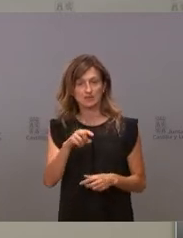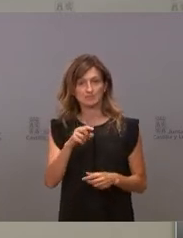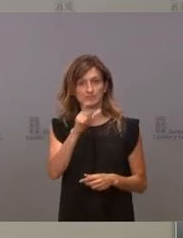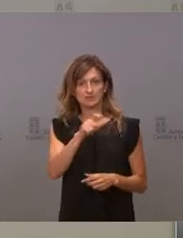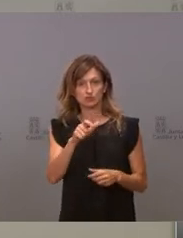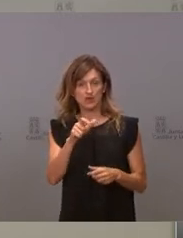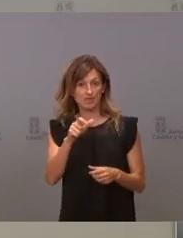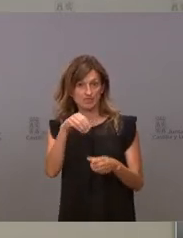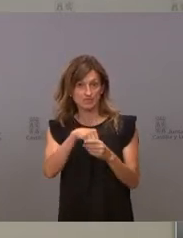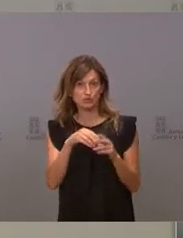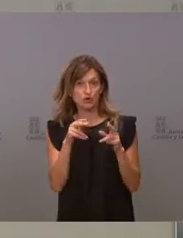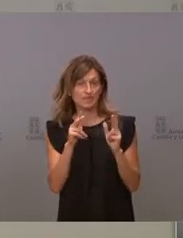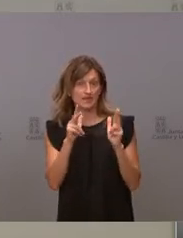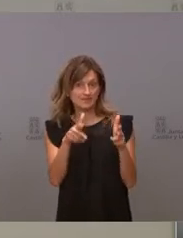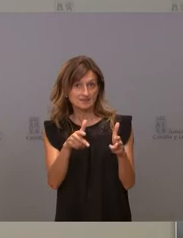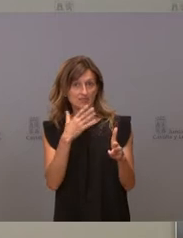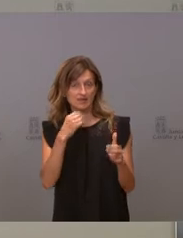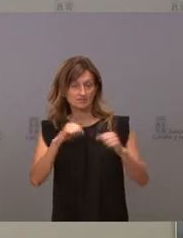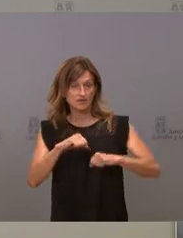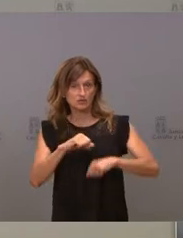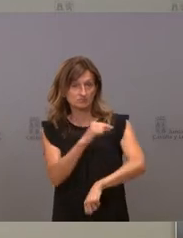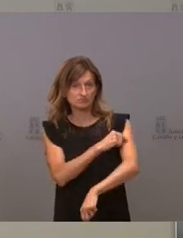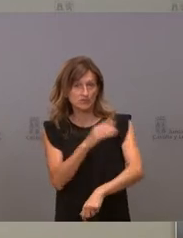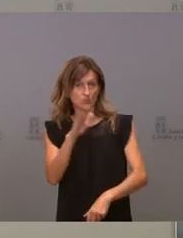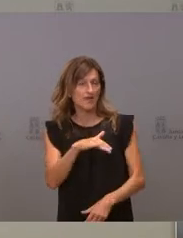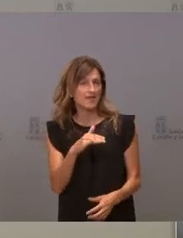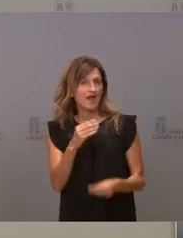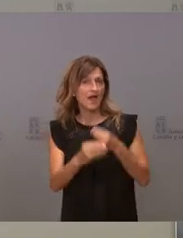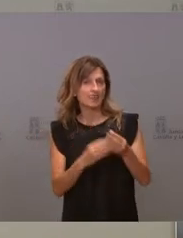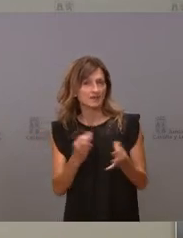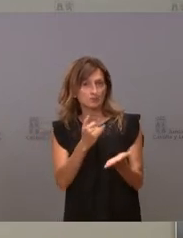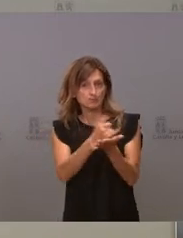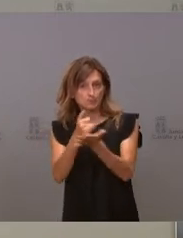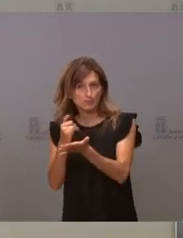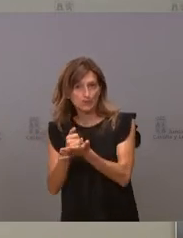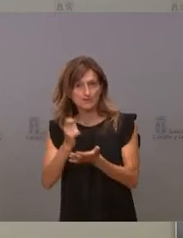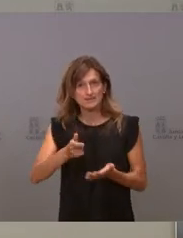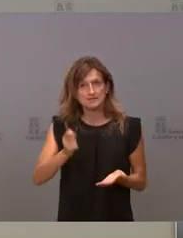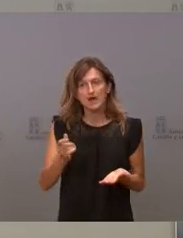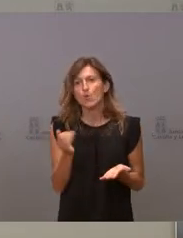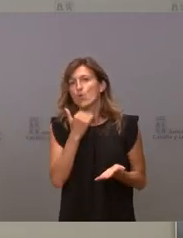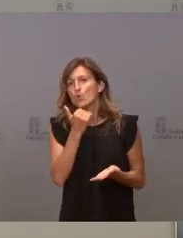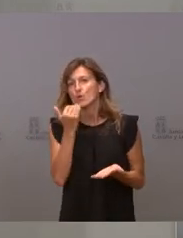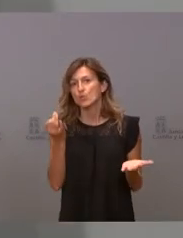no está vacunado, ¿qué se puede hacer? Si se pueden hacer algún tipo de pruebas de forma regular. Gracias.